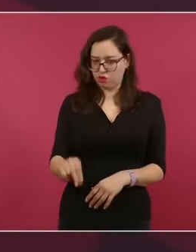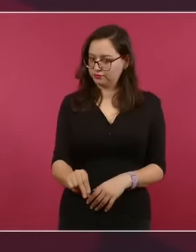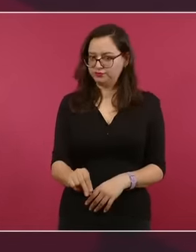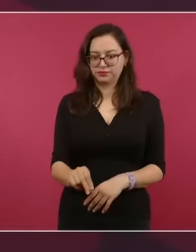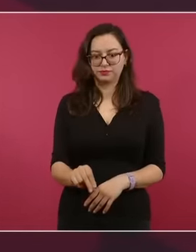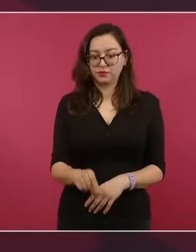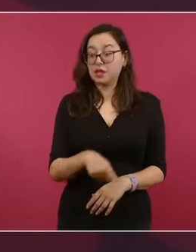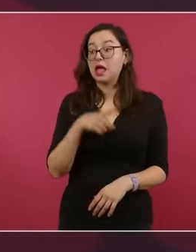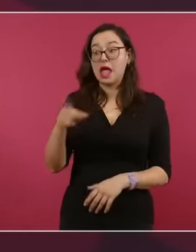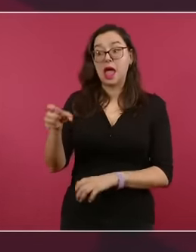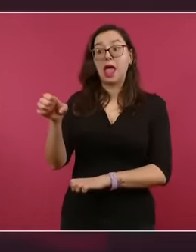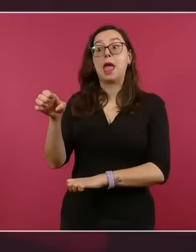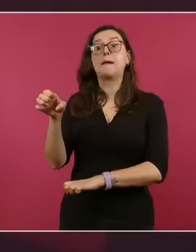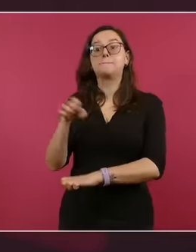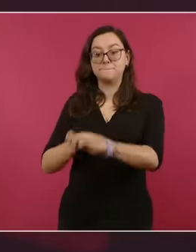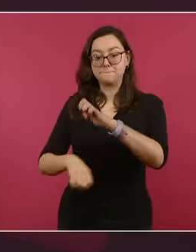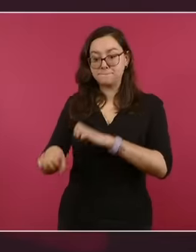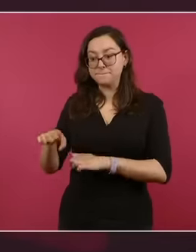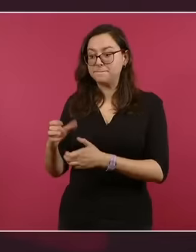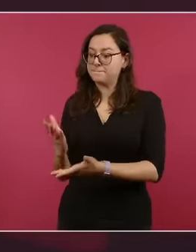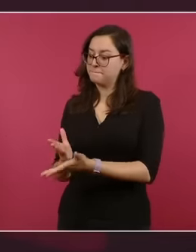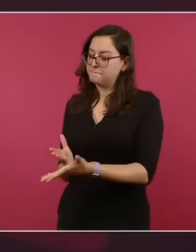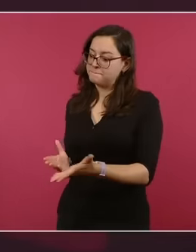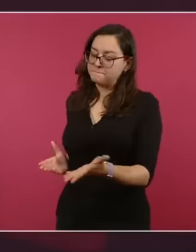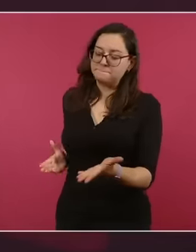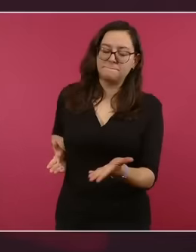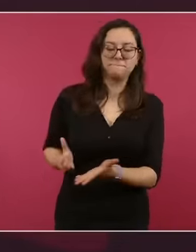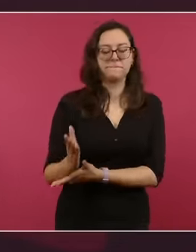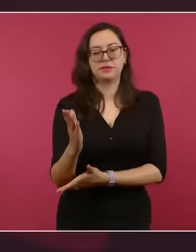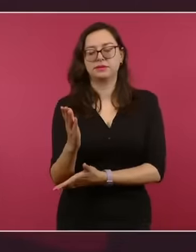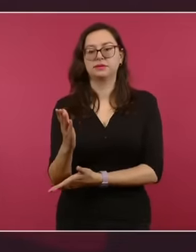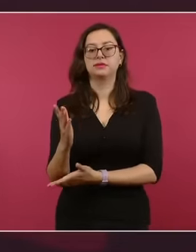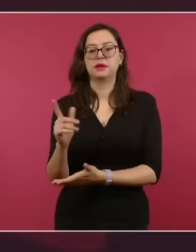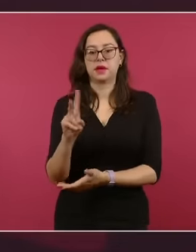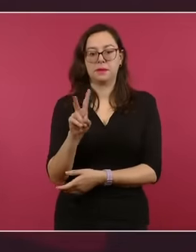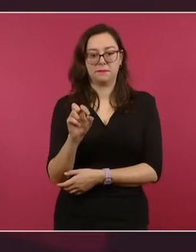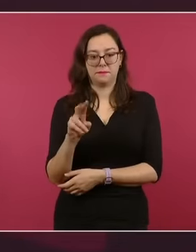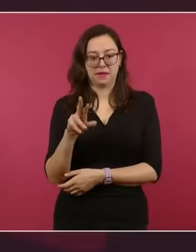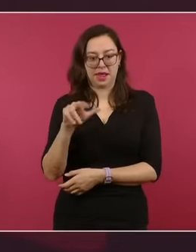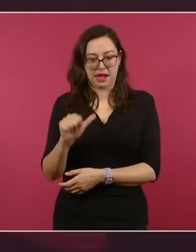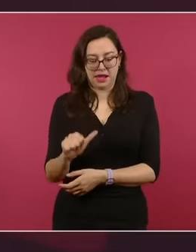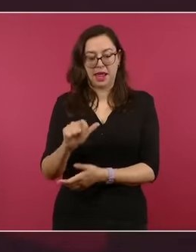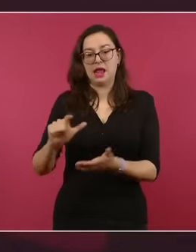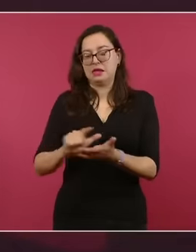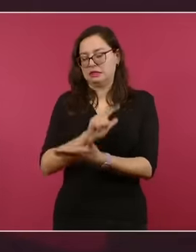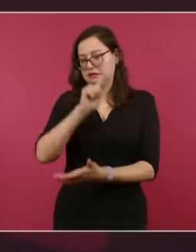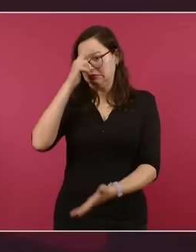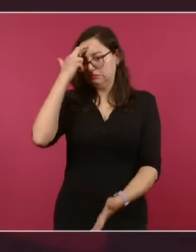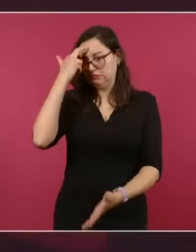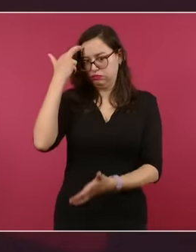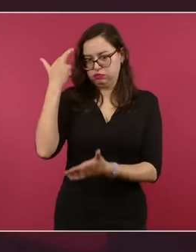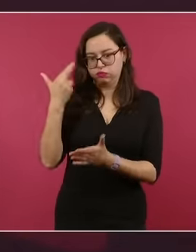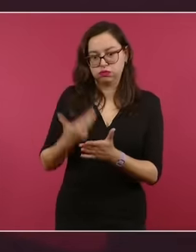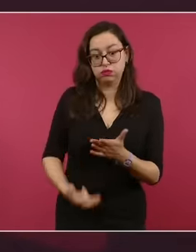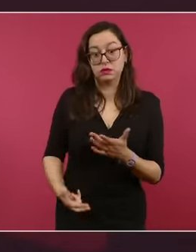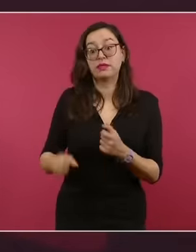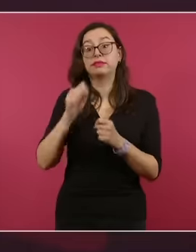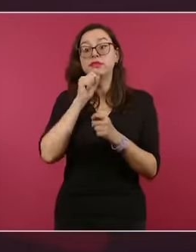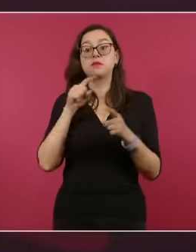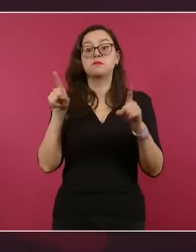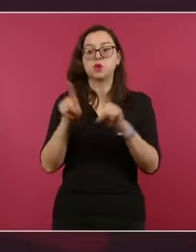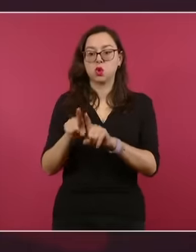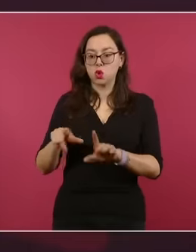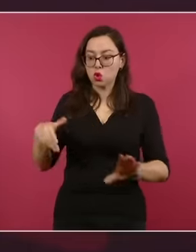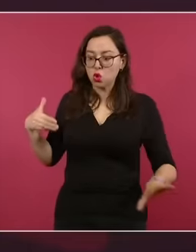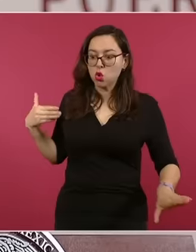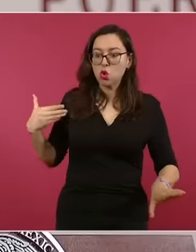el local de la embajada. Viola la Convención de Viena sobre Relaciones Diplomáticas de manera reiterada al atentar contra la vida y la dignidad